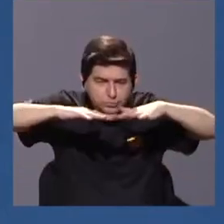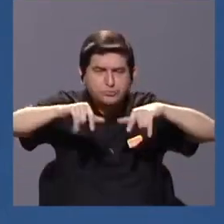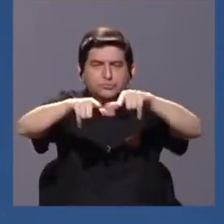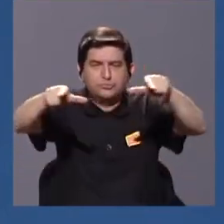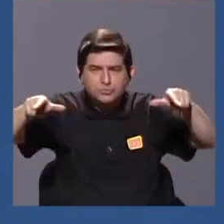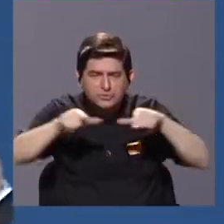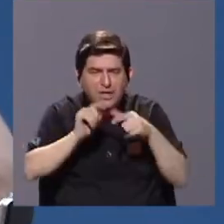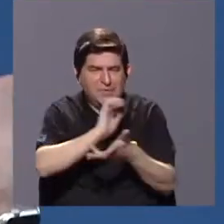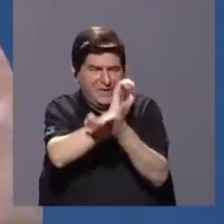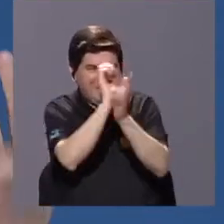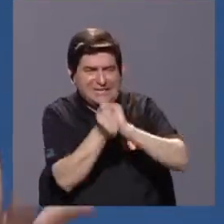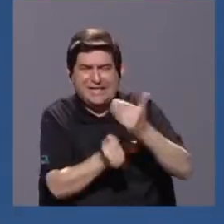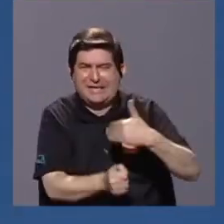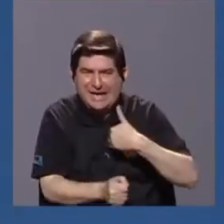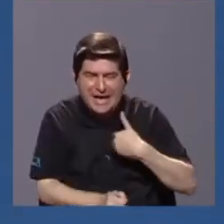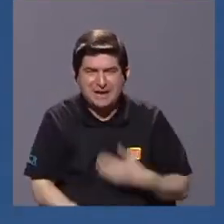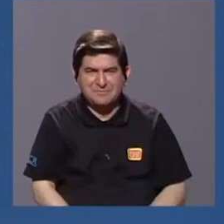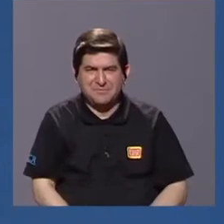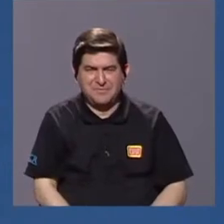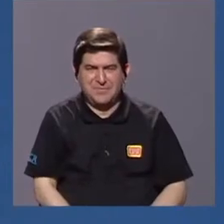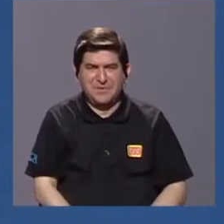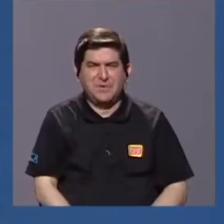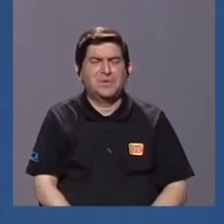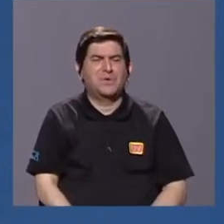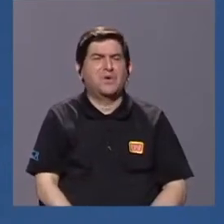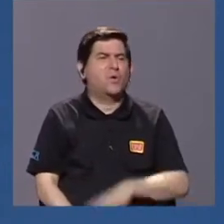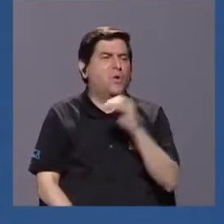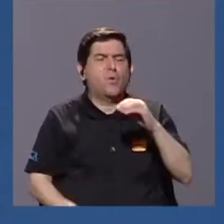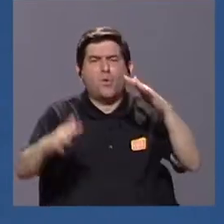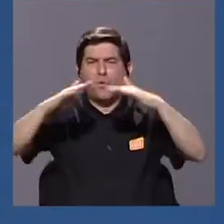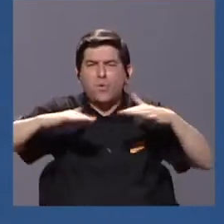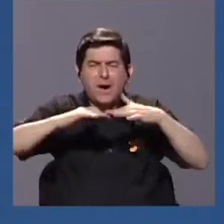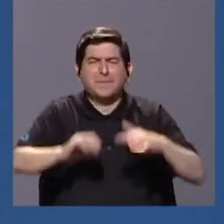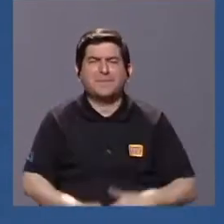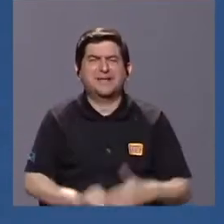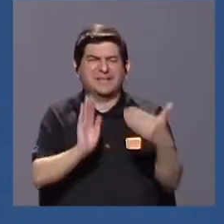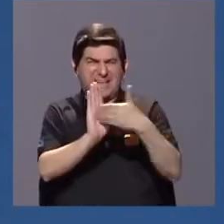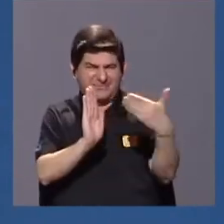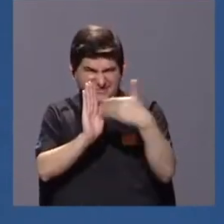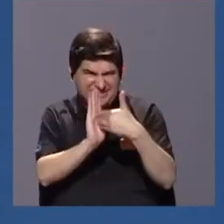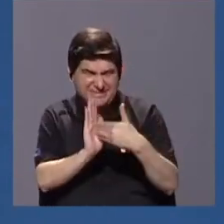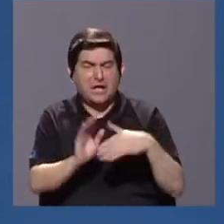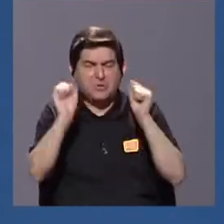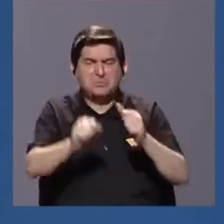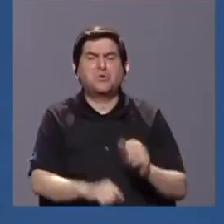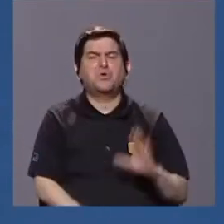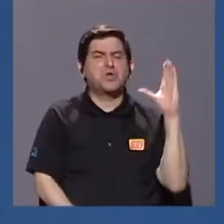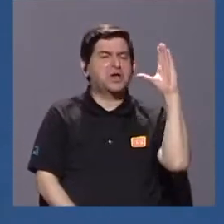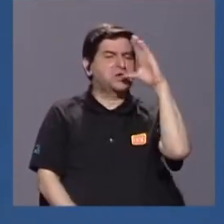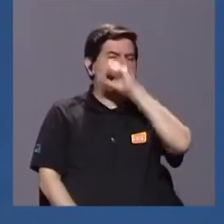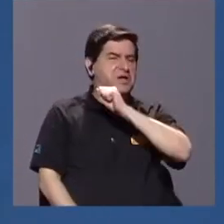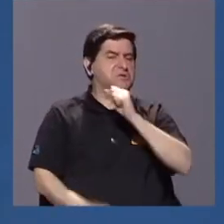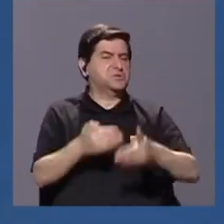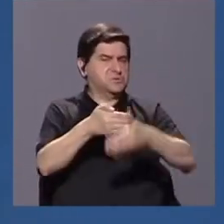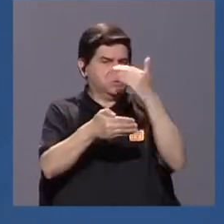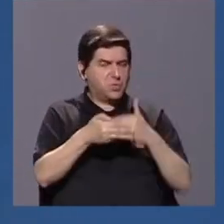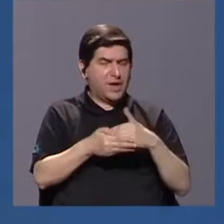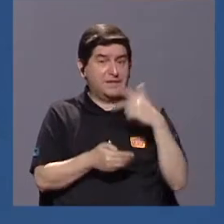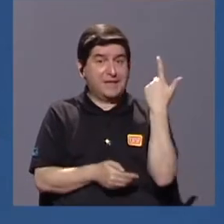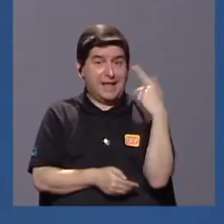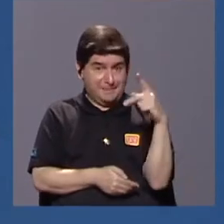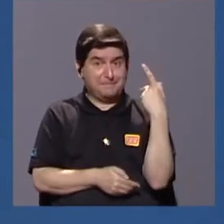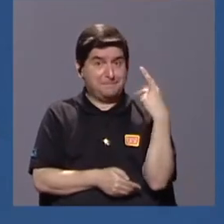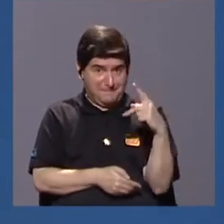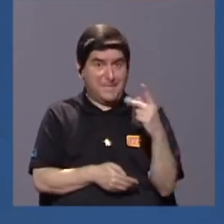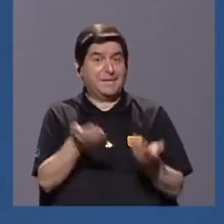sitios alterados, de transformación de ambientes, sí podríamos predecir el riesgo, al